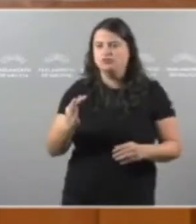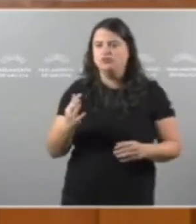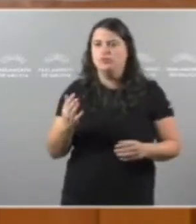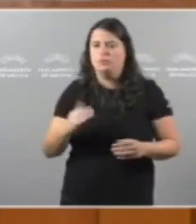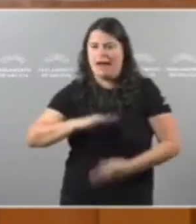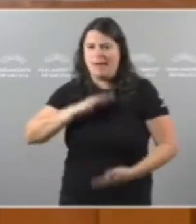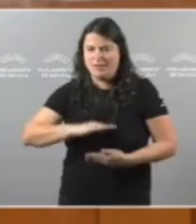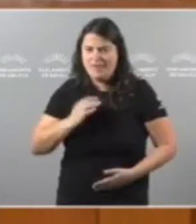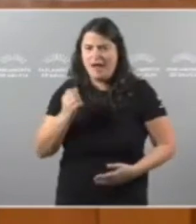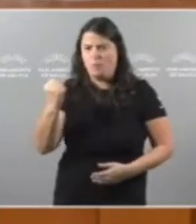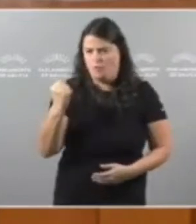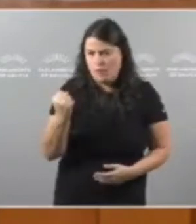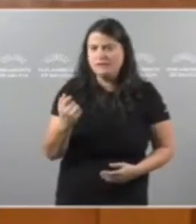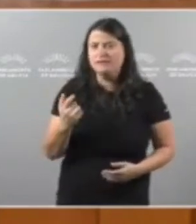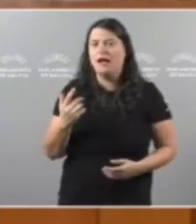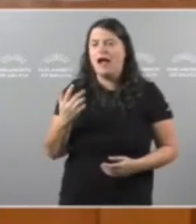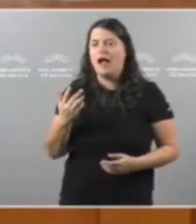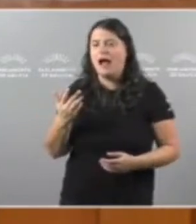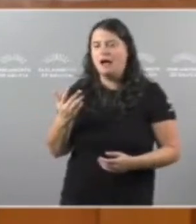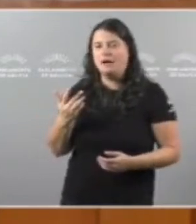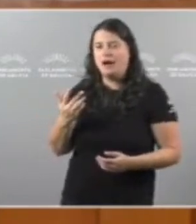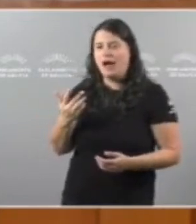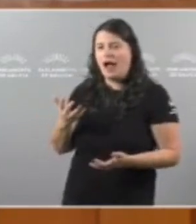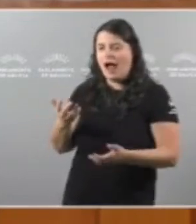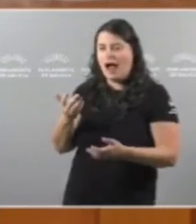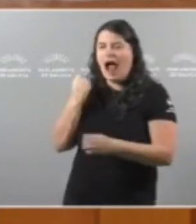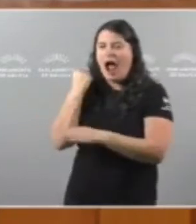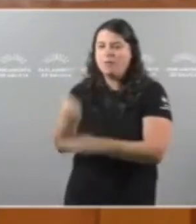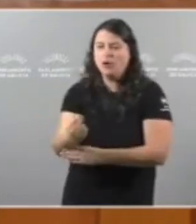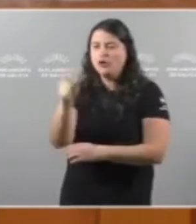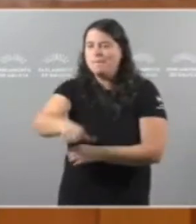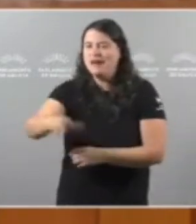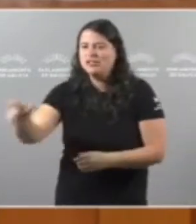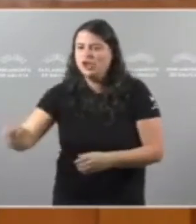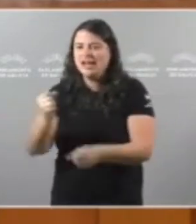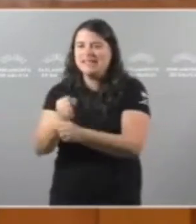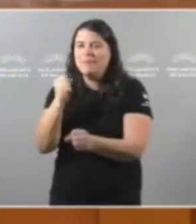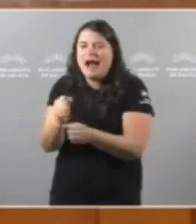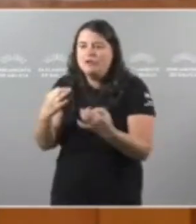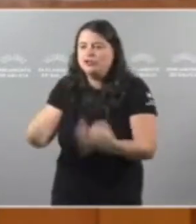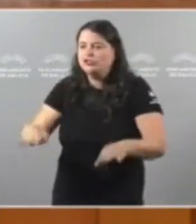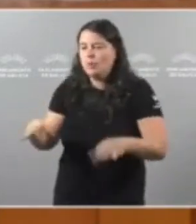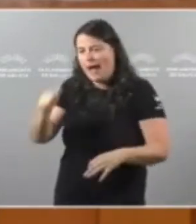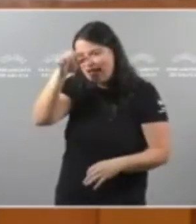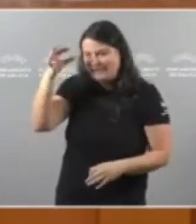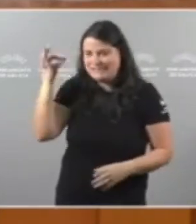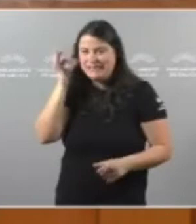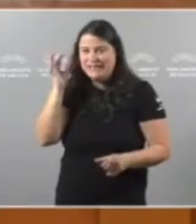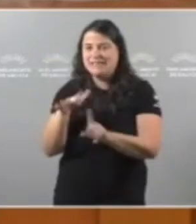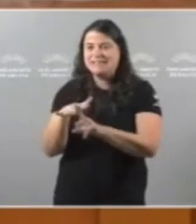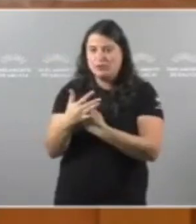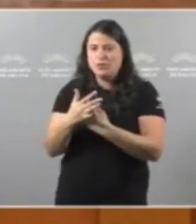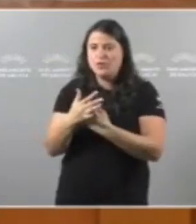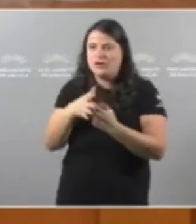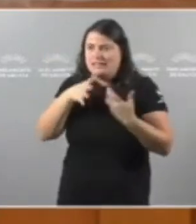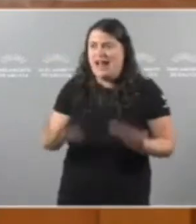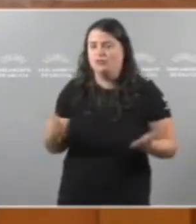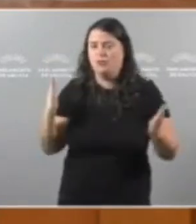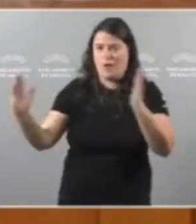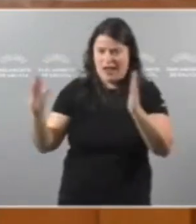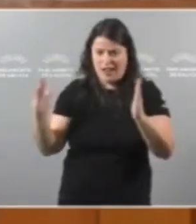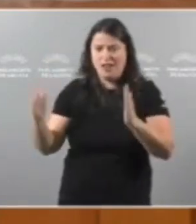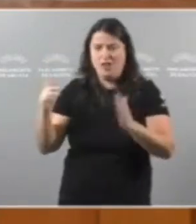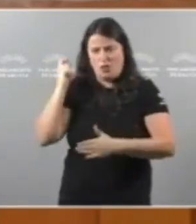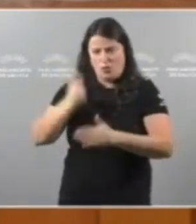E a favor das mayorías Pensando nos traballadores e nas traballadoras Na situación tan dura que viven as